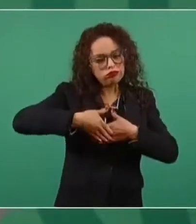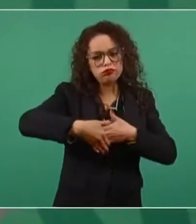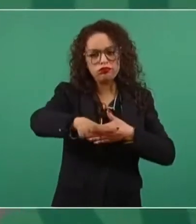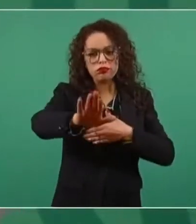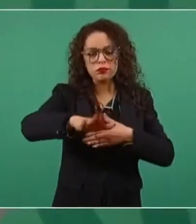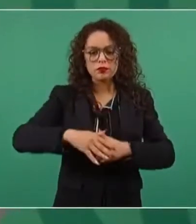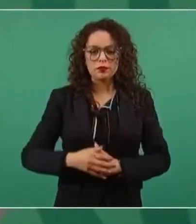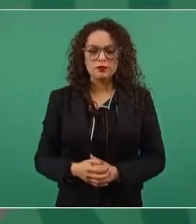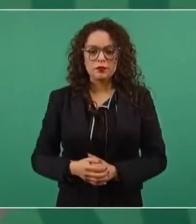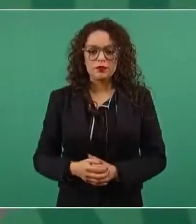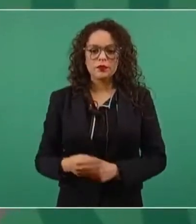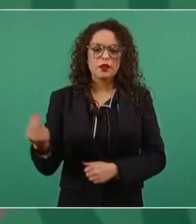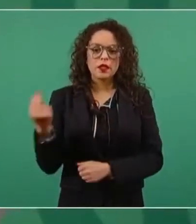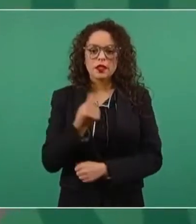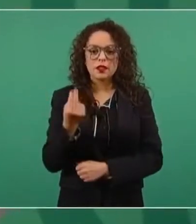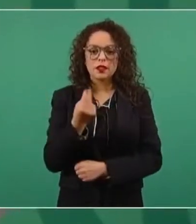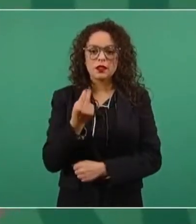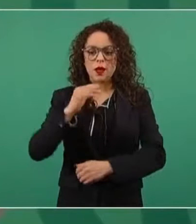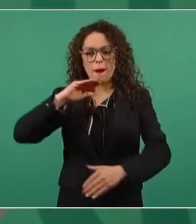y poner un punto final